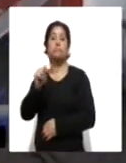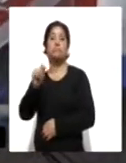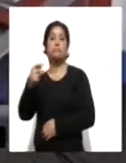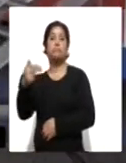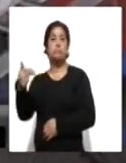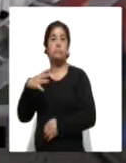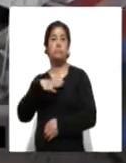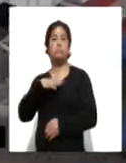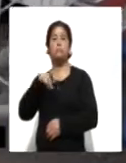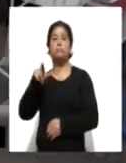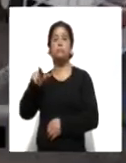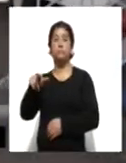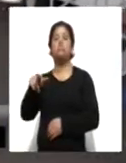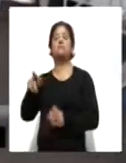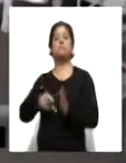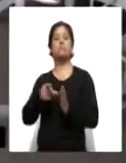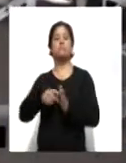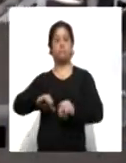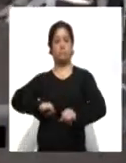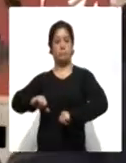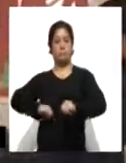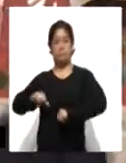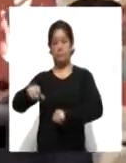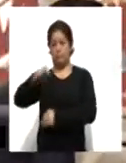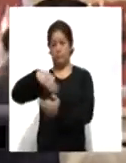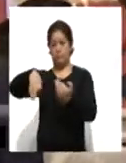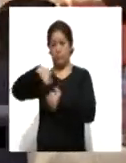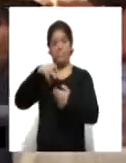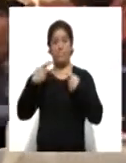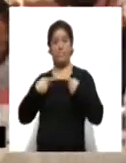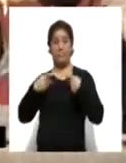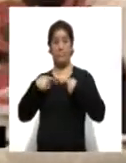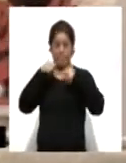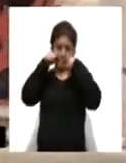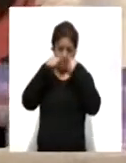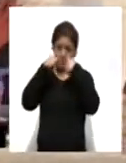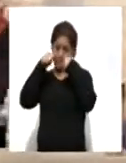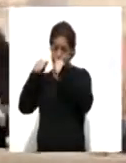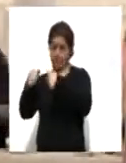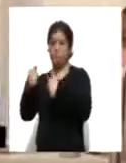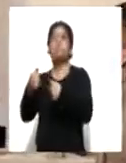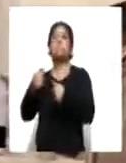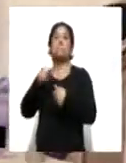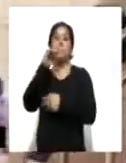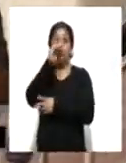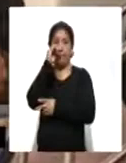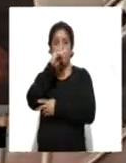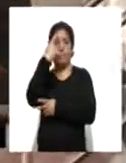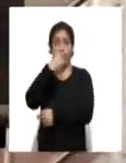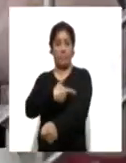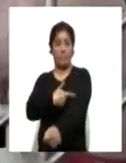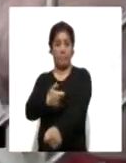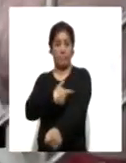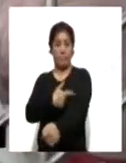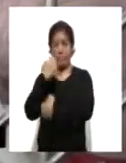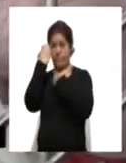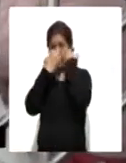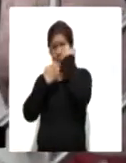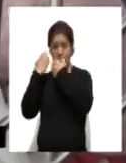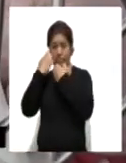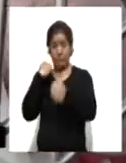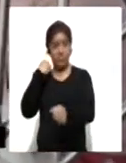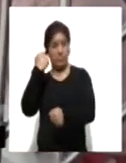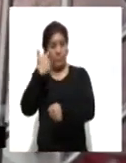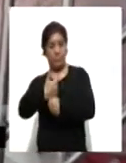del programa Ruta por tu Salud. Salud, en donde la población podrá recibir atención gratuita para realizarse estudios de laboratorio y clínicos para la